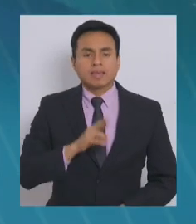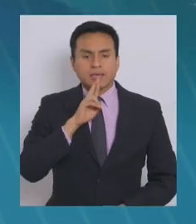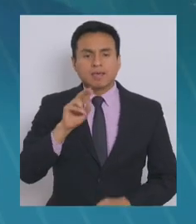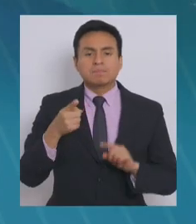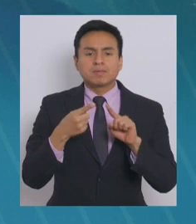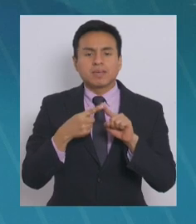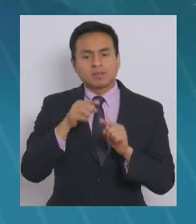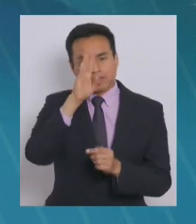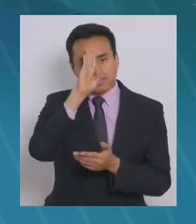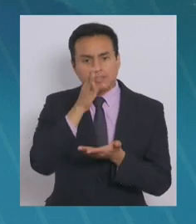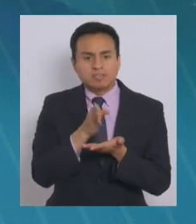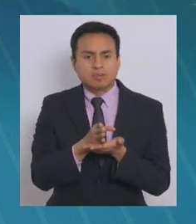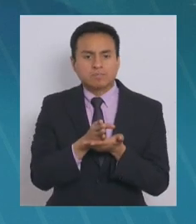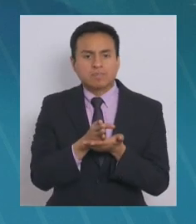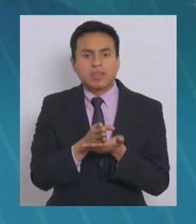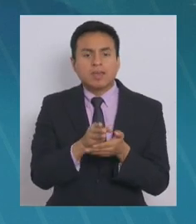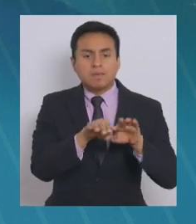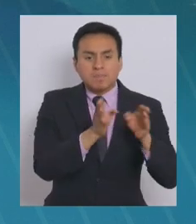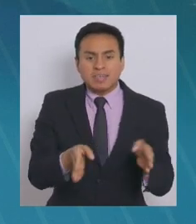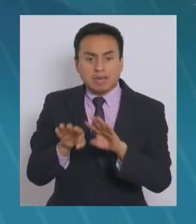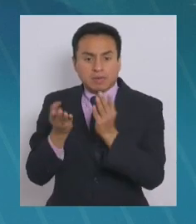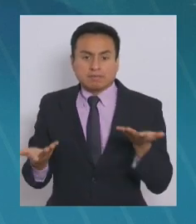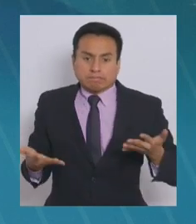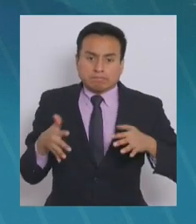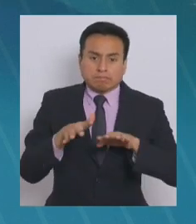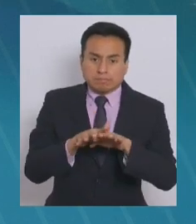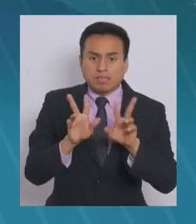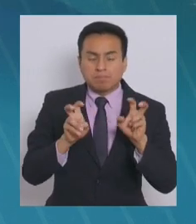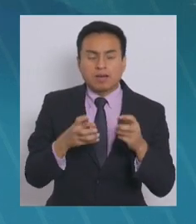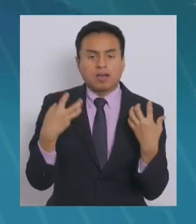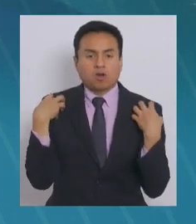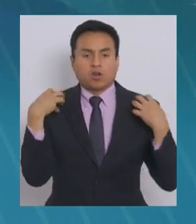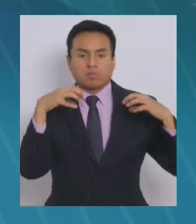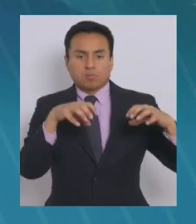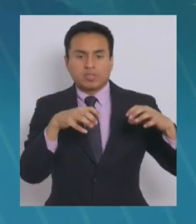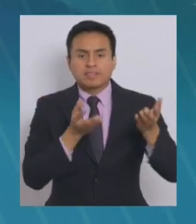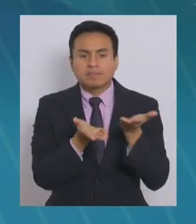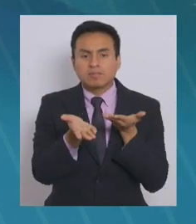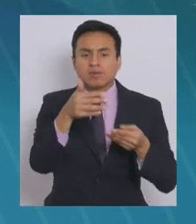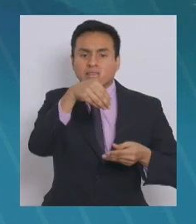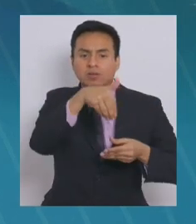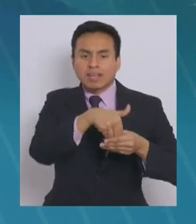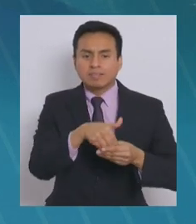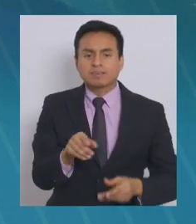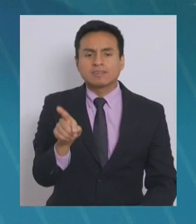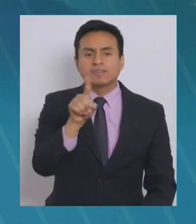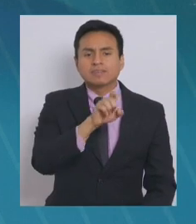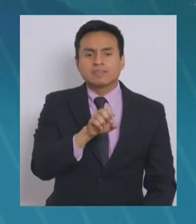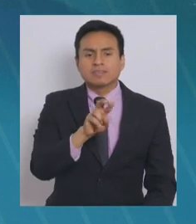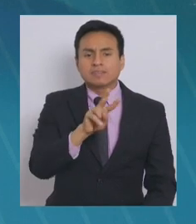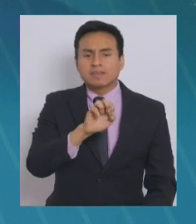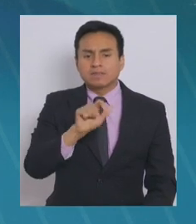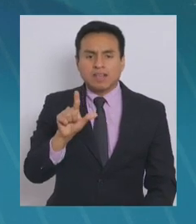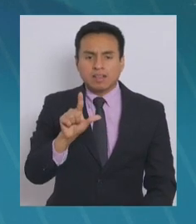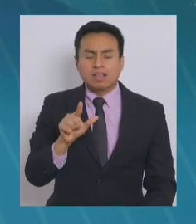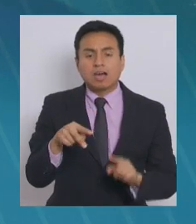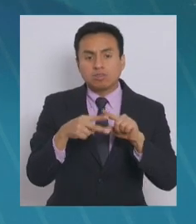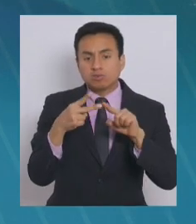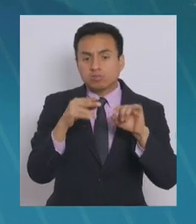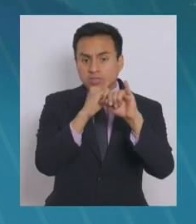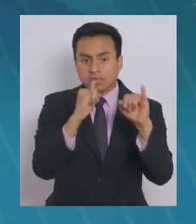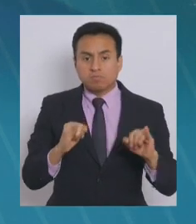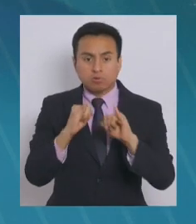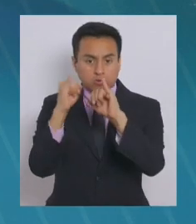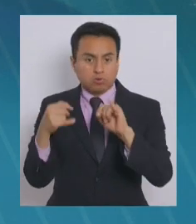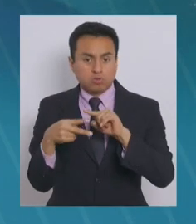primero la decisión sobre fusionar mesas o no, una decisión que le corresponde al CERVEL. Se tomaron dos tipos de fusión en algunos casos